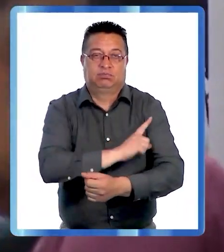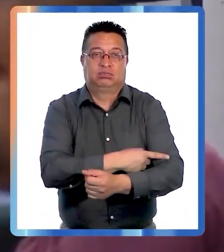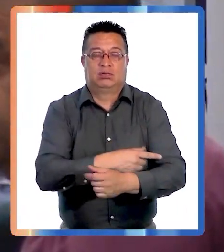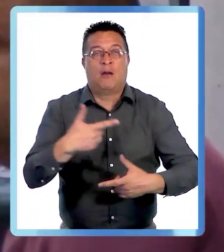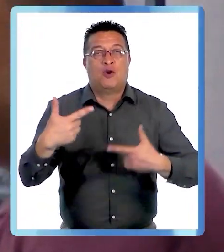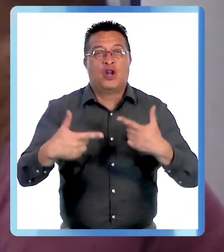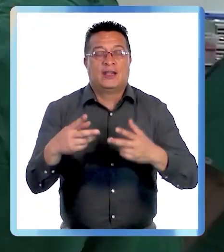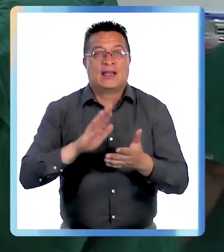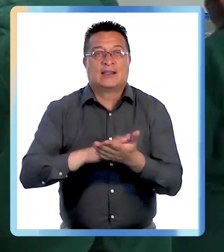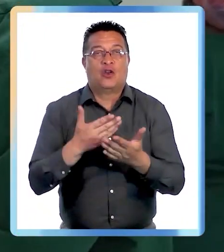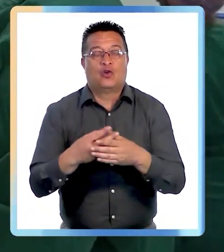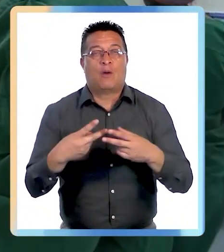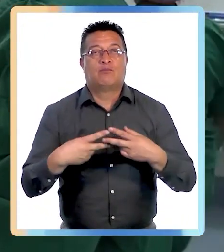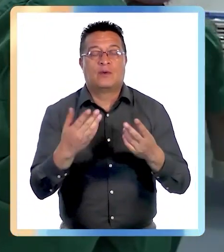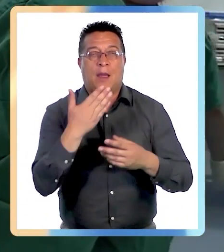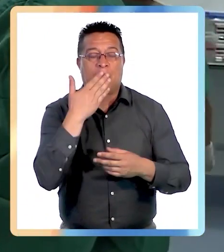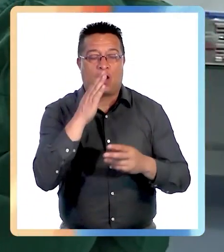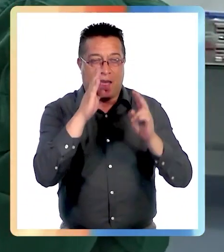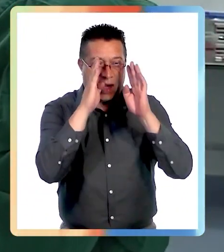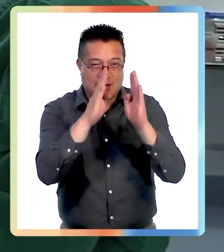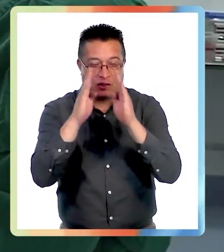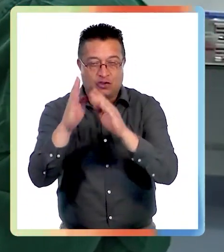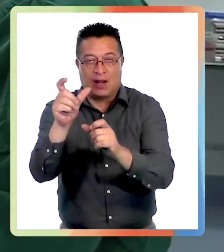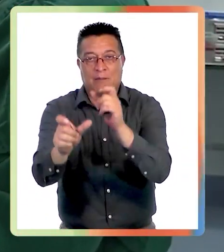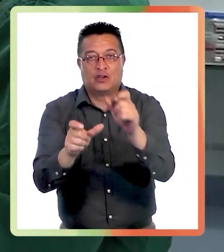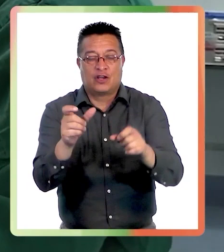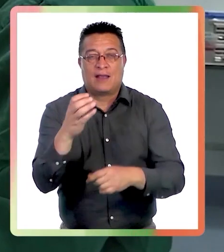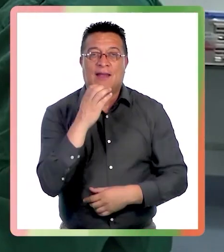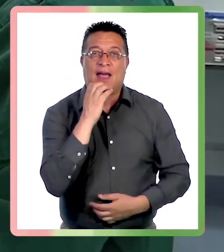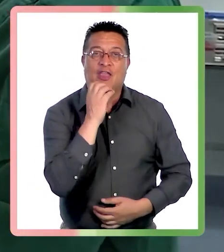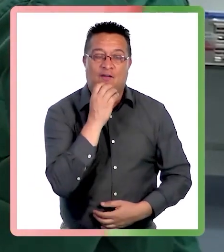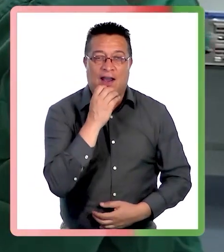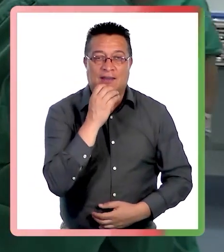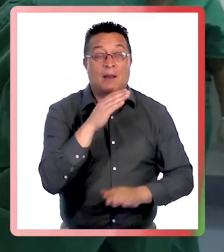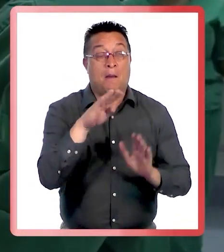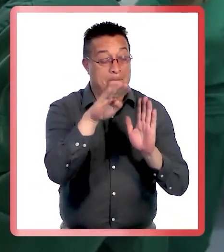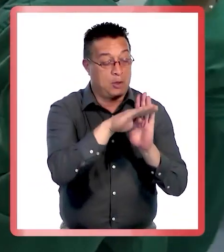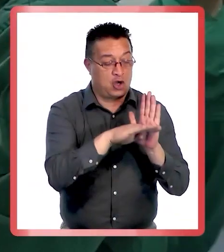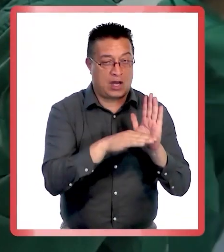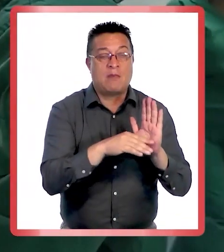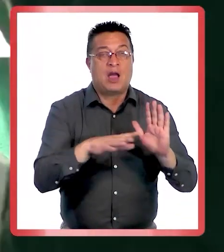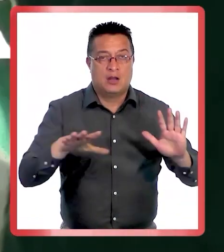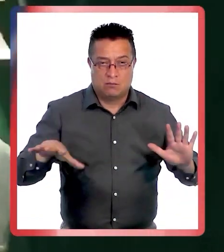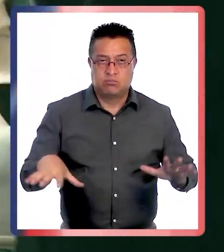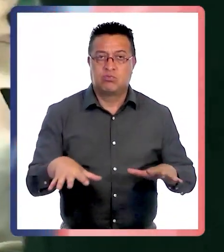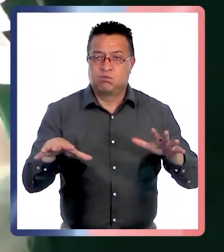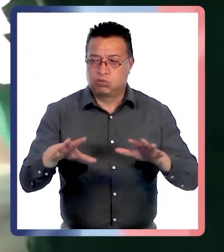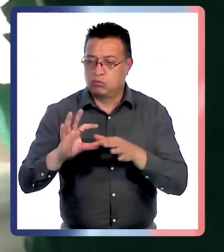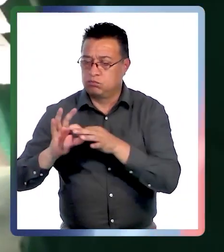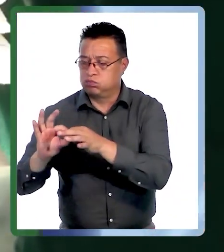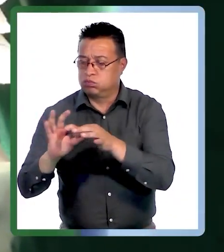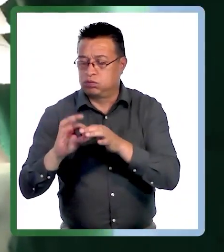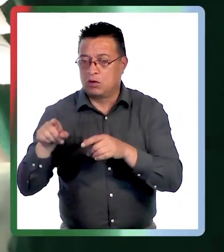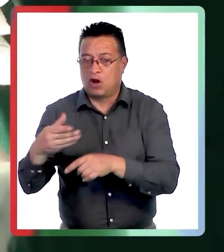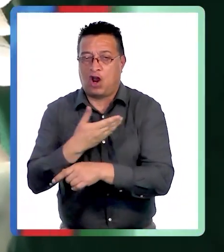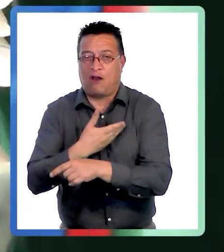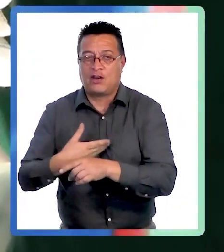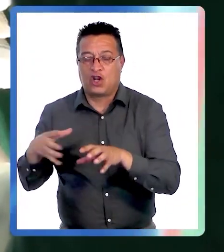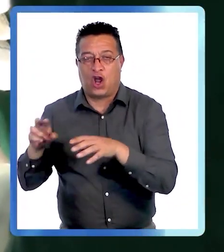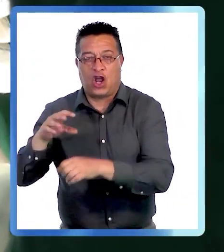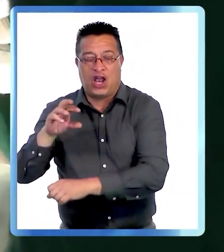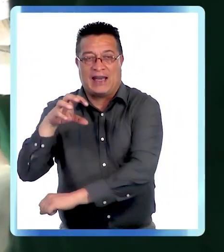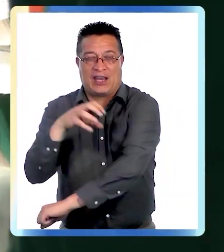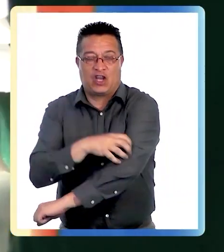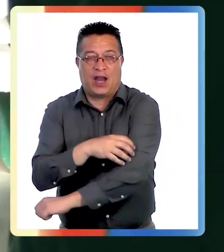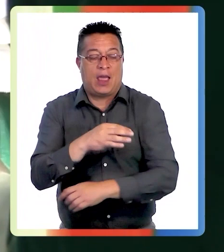las políticas de salud pública y mejorar la atención de los pacientes en Antofagasta. El programa representa un esfuerzo conjunto entre el